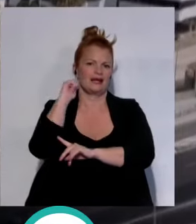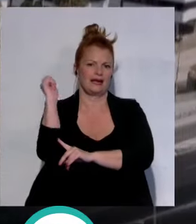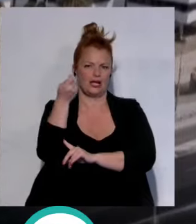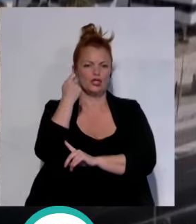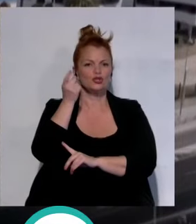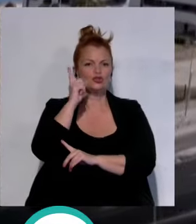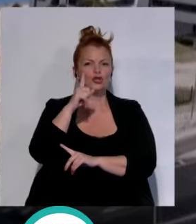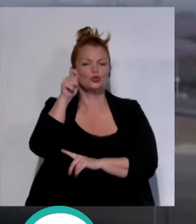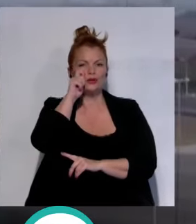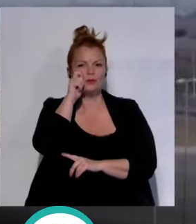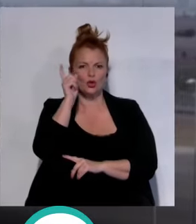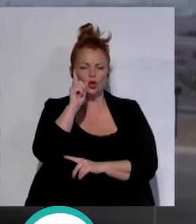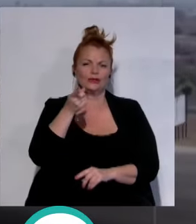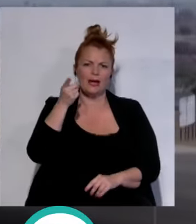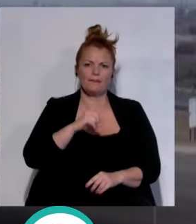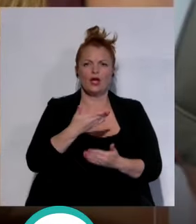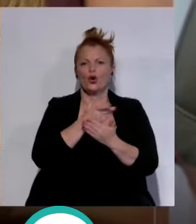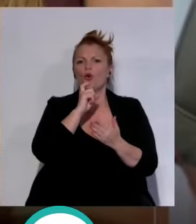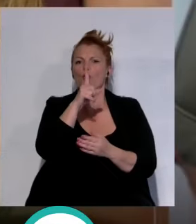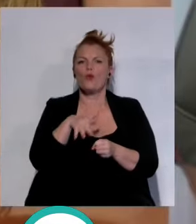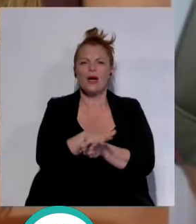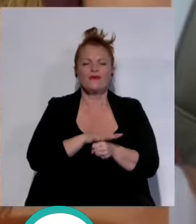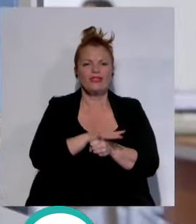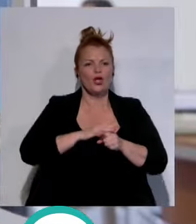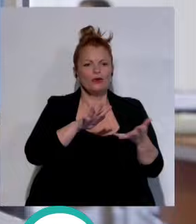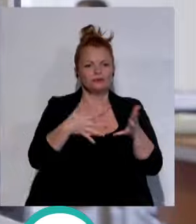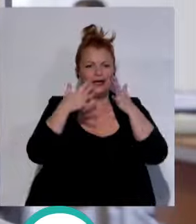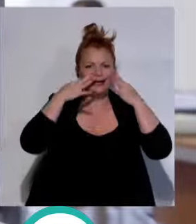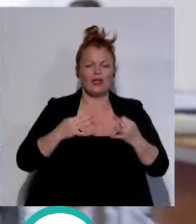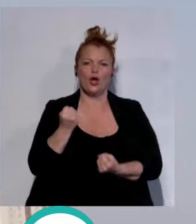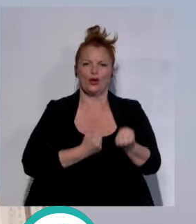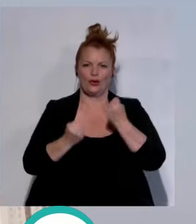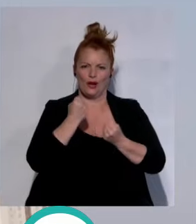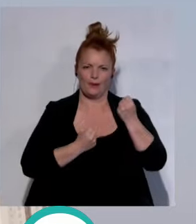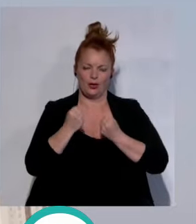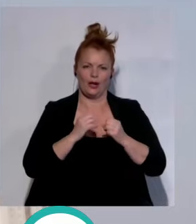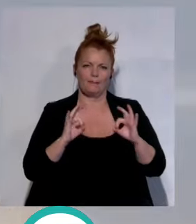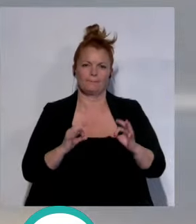Ya no solo en el turismo, sino como una provincia con una realidad económica pujante.